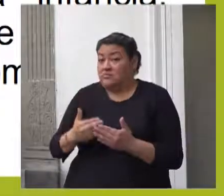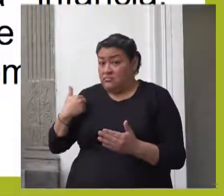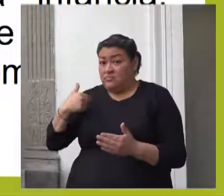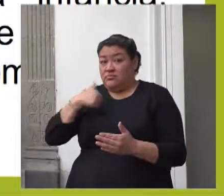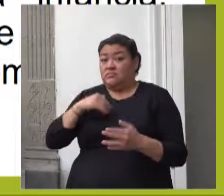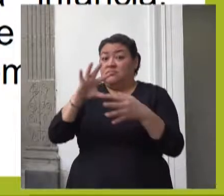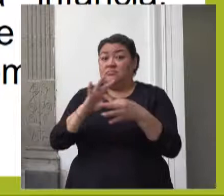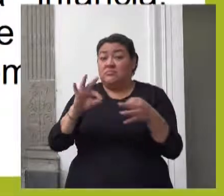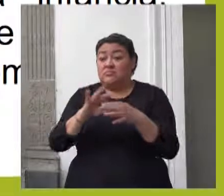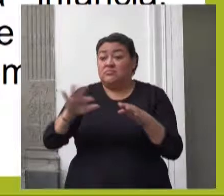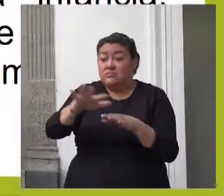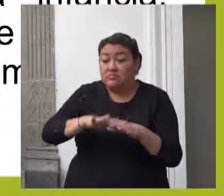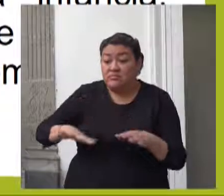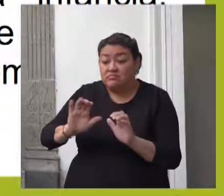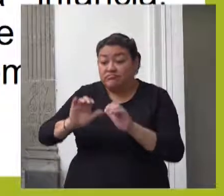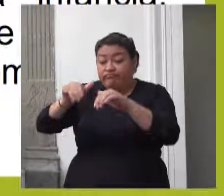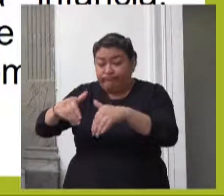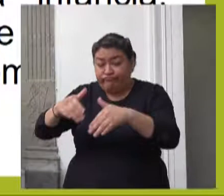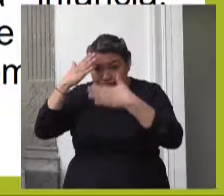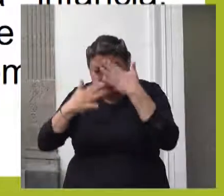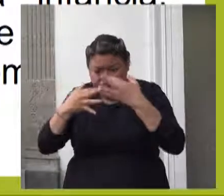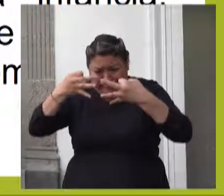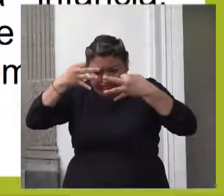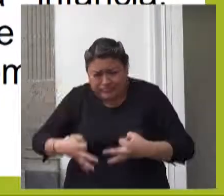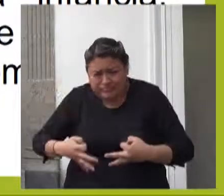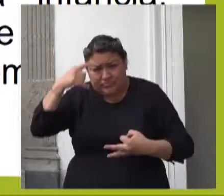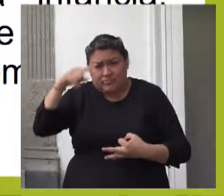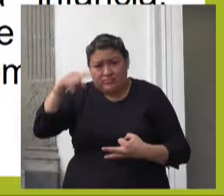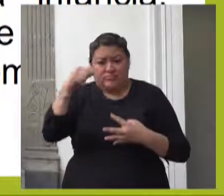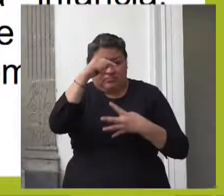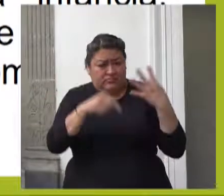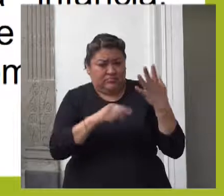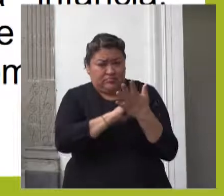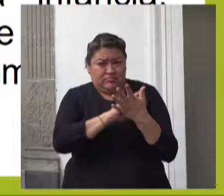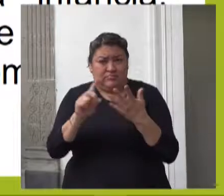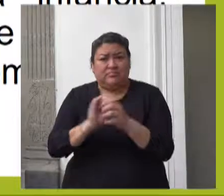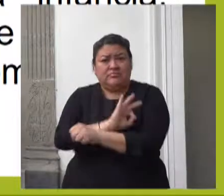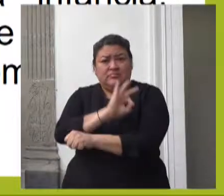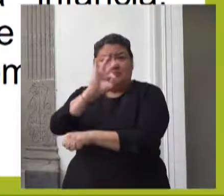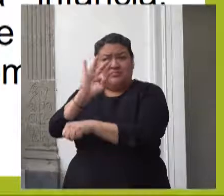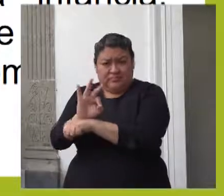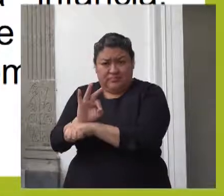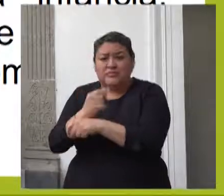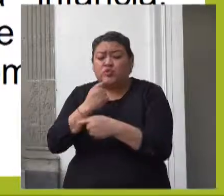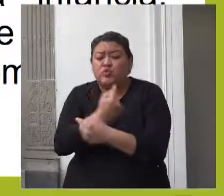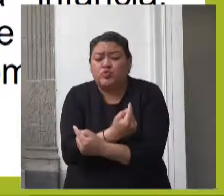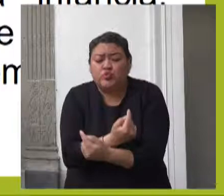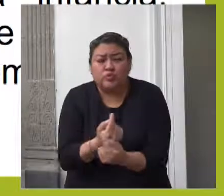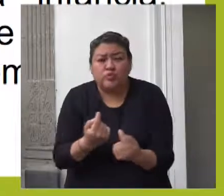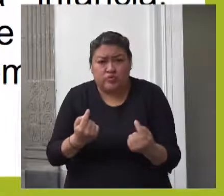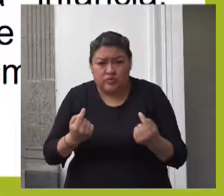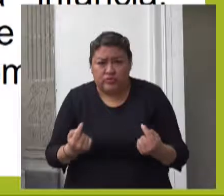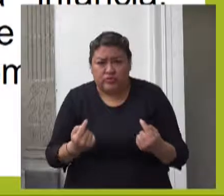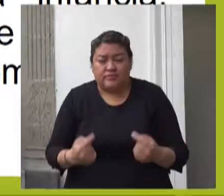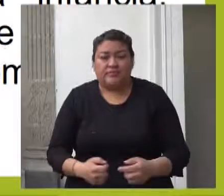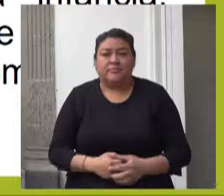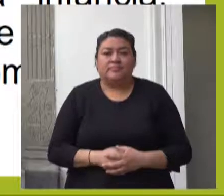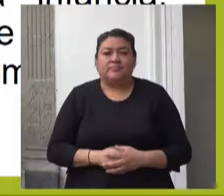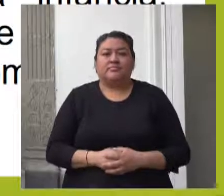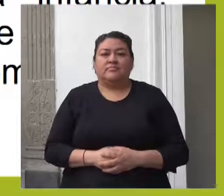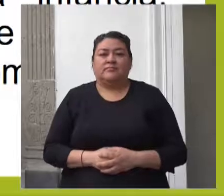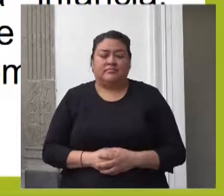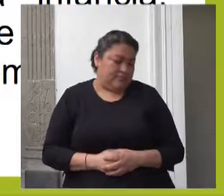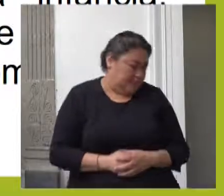una garantía institucional para el cumplimiento de los derechos de niñas y niños en primera infancia